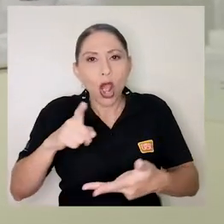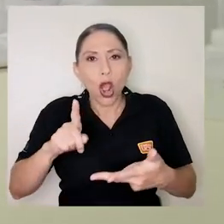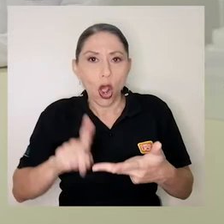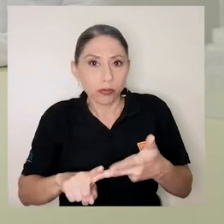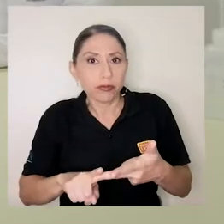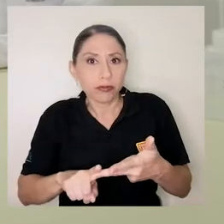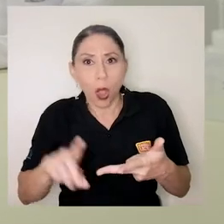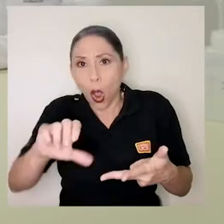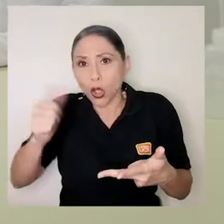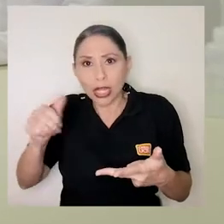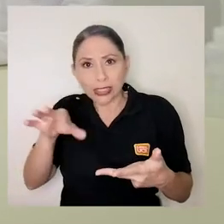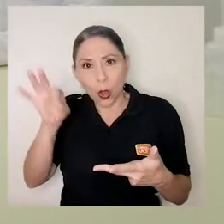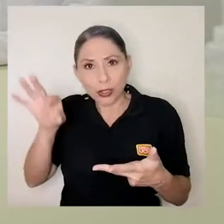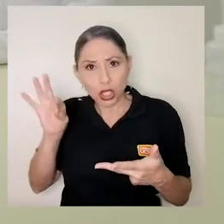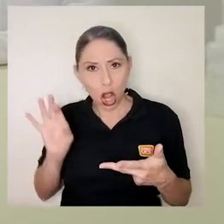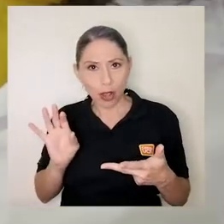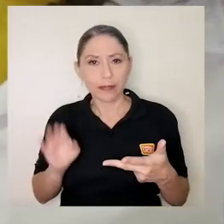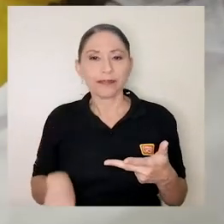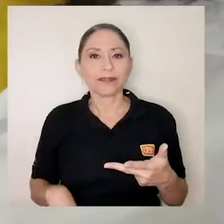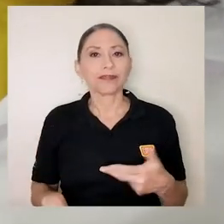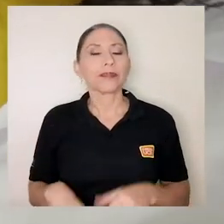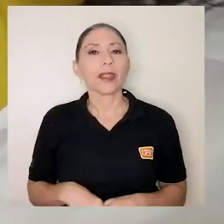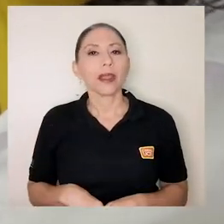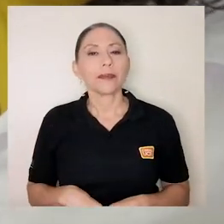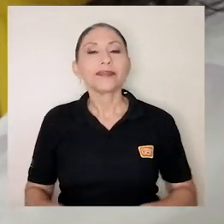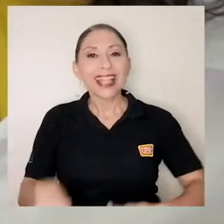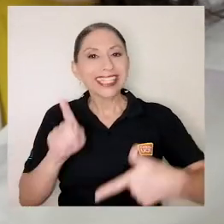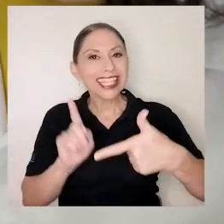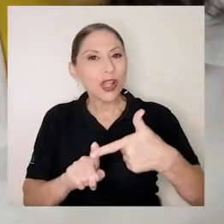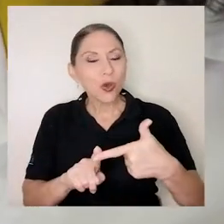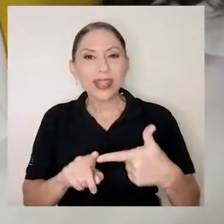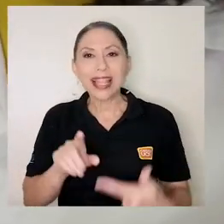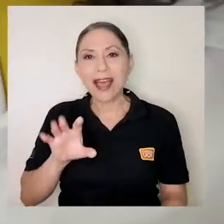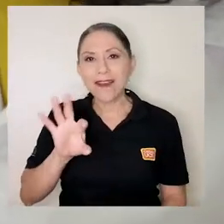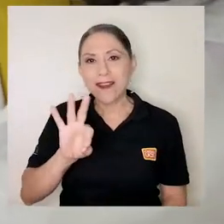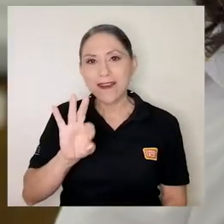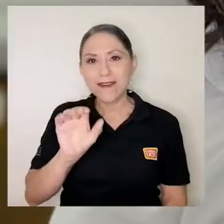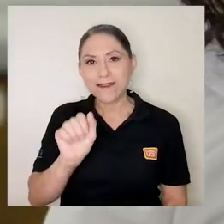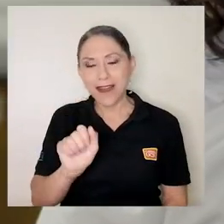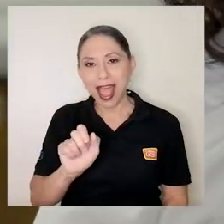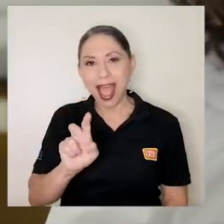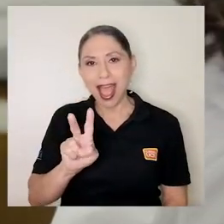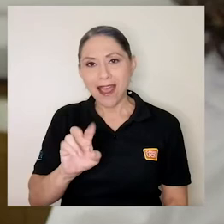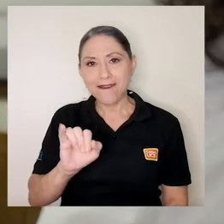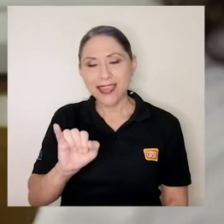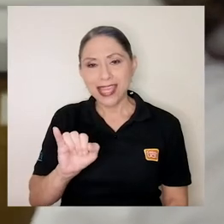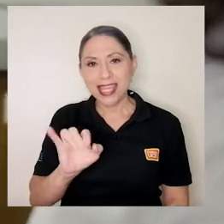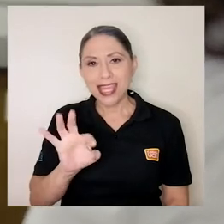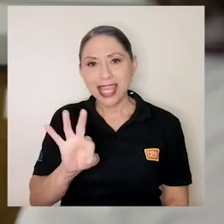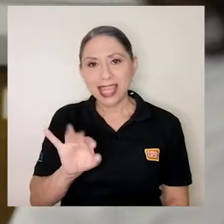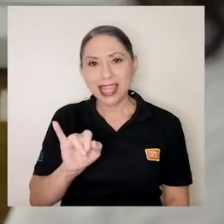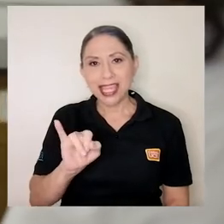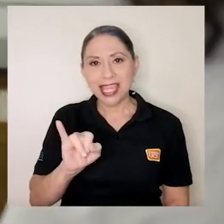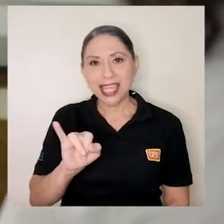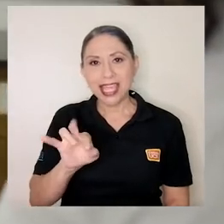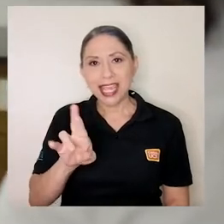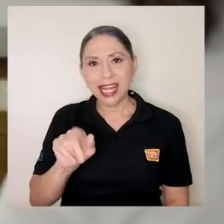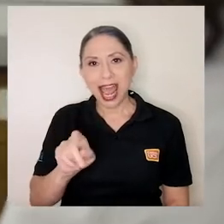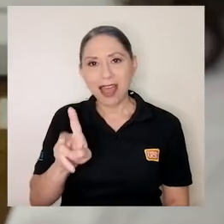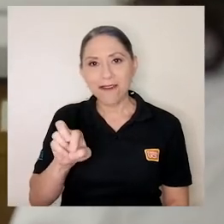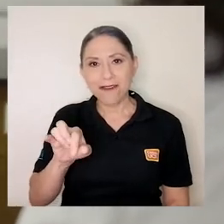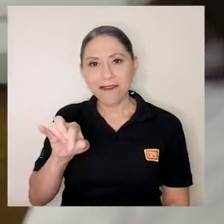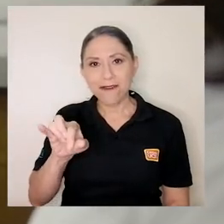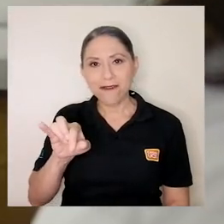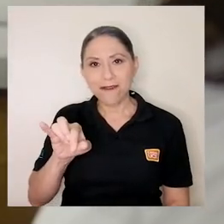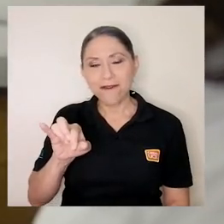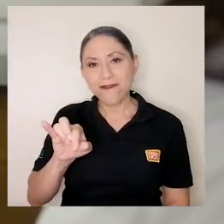incluso otras alternativas. La segunda opción es el Favipiravir, opción que ya se utiliza en países como Rusia